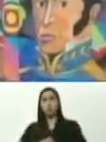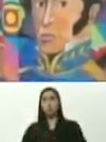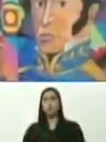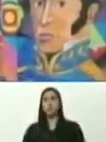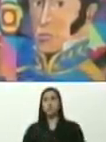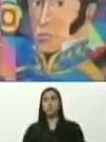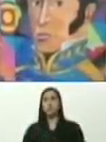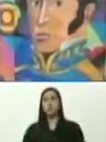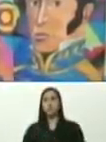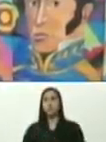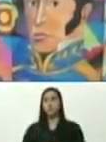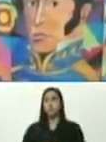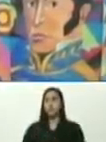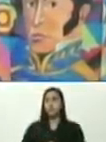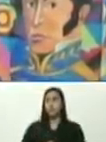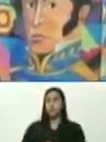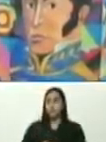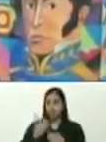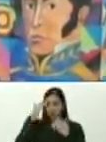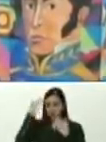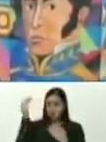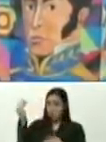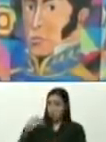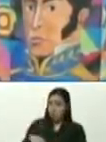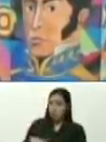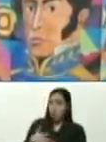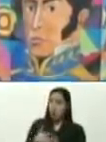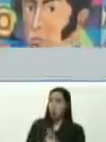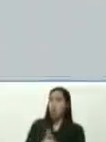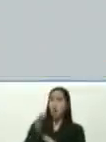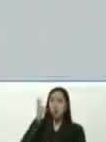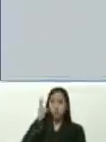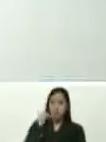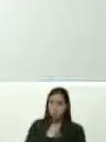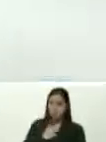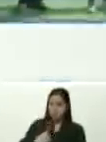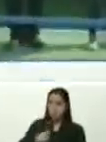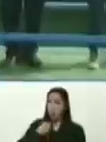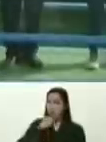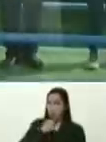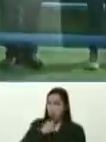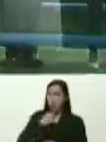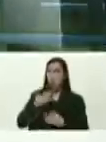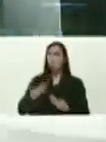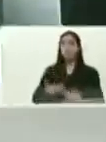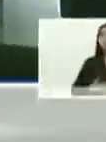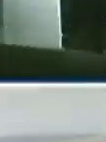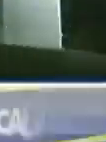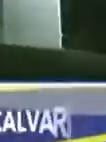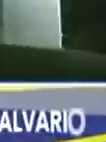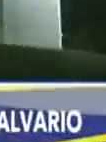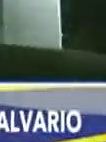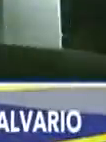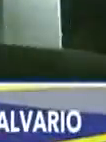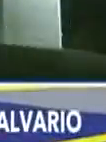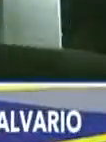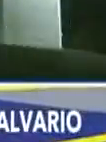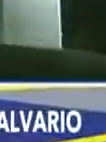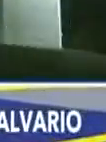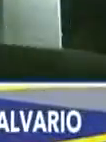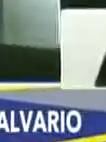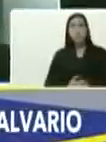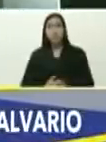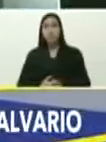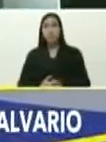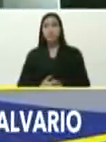algún saludo por allá, almirante en jefa, yo quiero que hablen las mujeres, Carmen, Maruja, qué otro saludo, me tienen por allá,